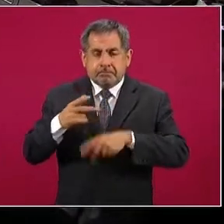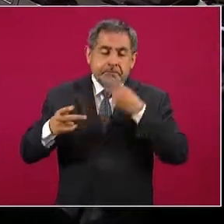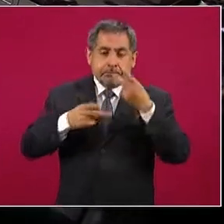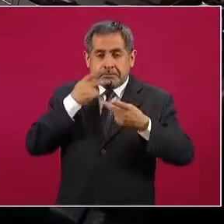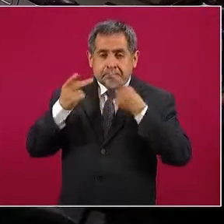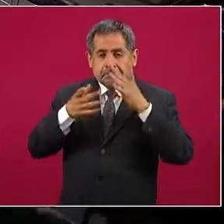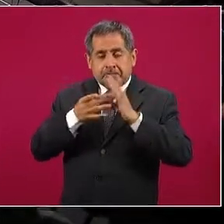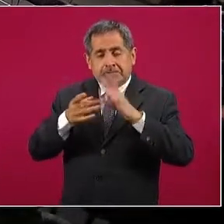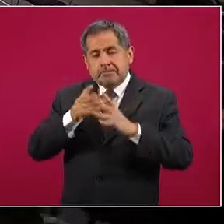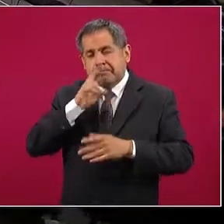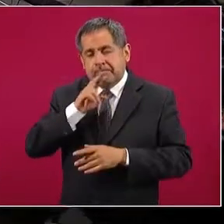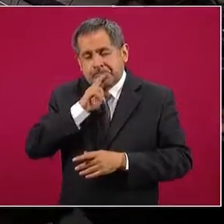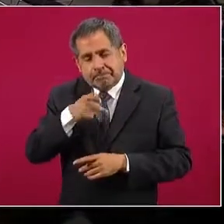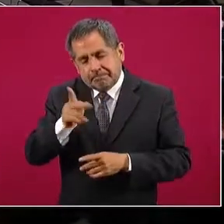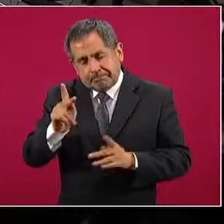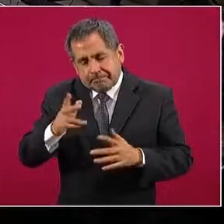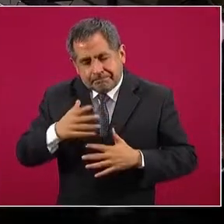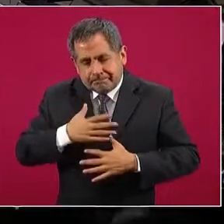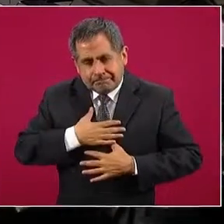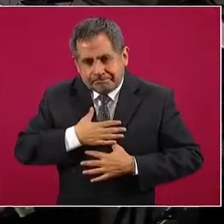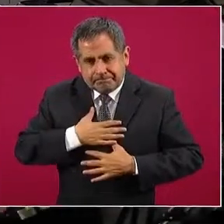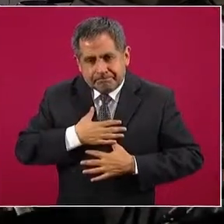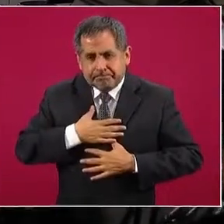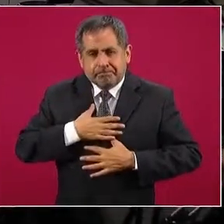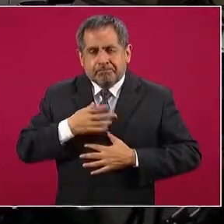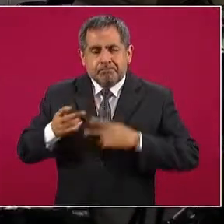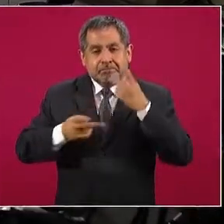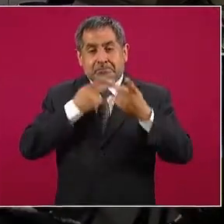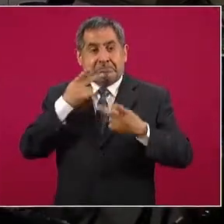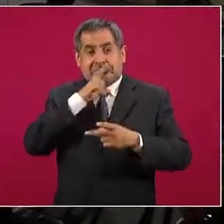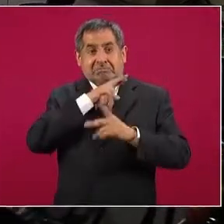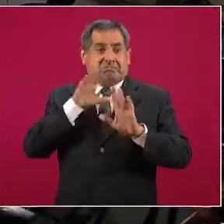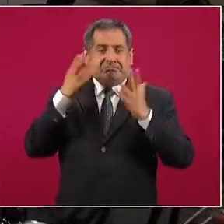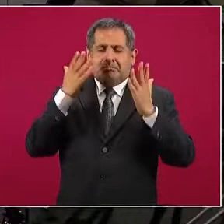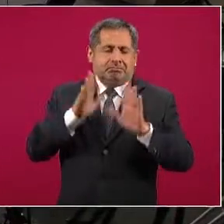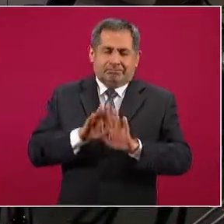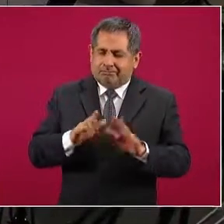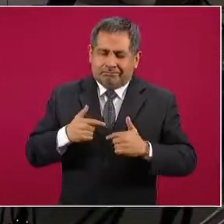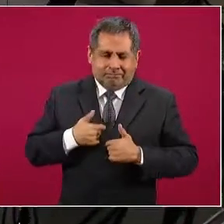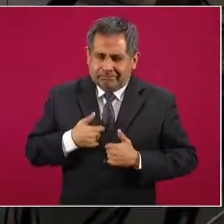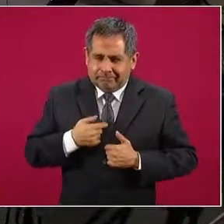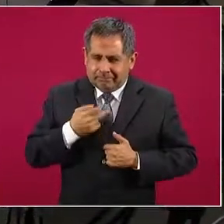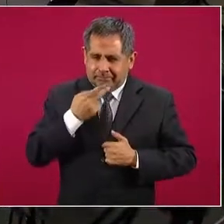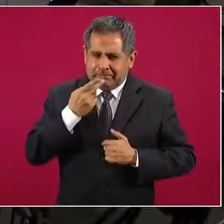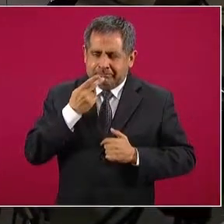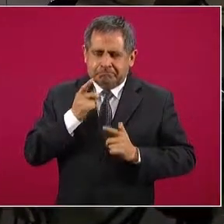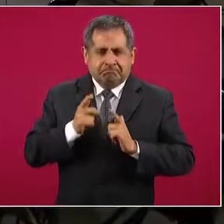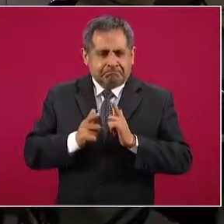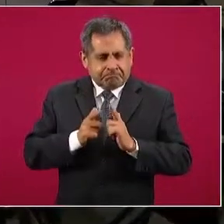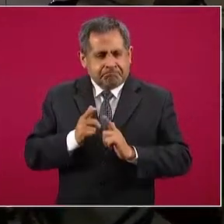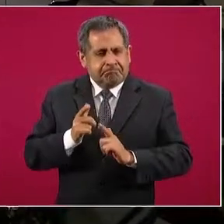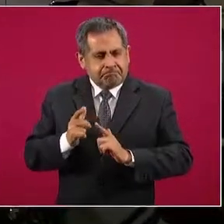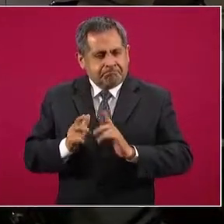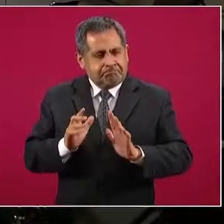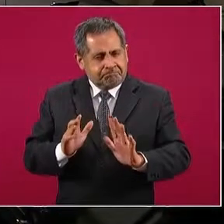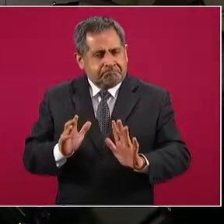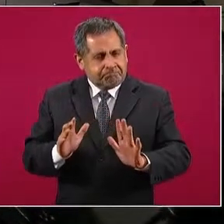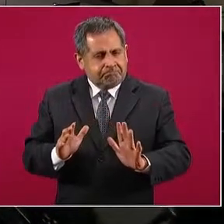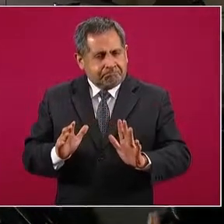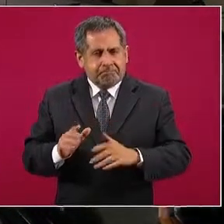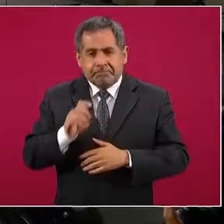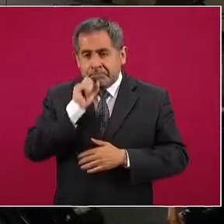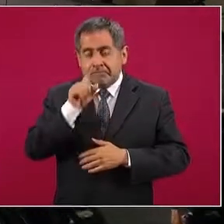hablara más rápido, pero ya ven que no hablo de corrido. Y luego también